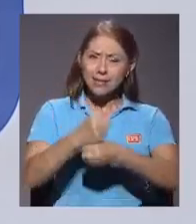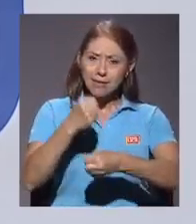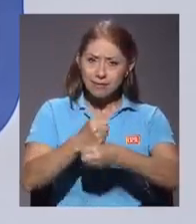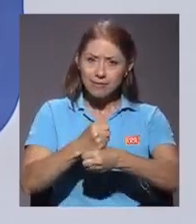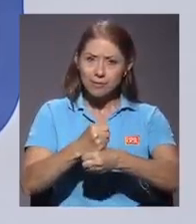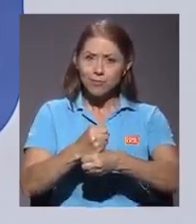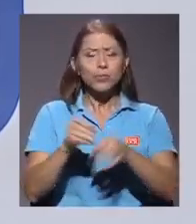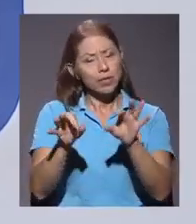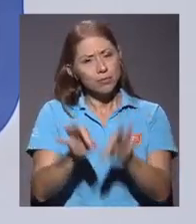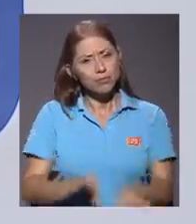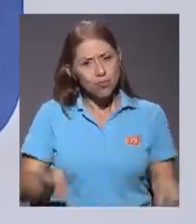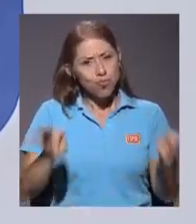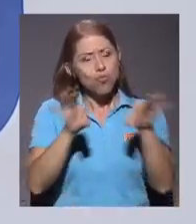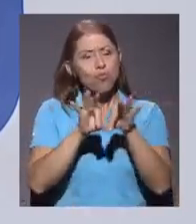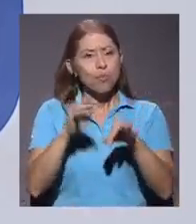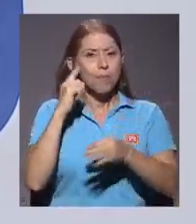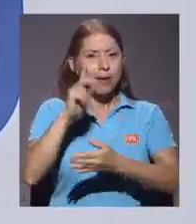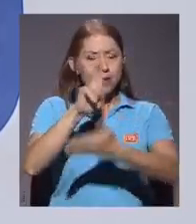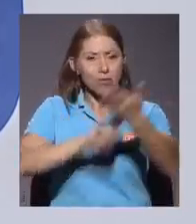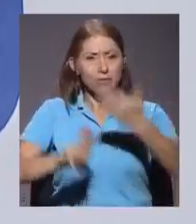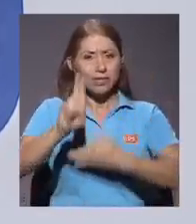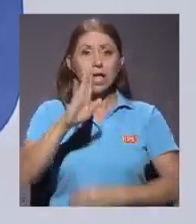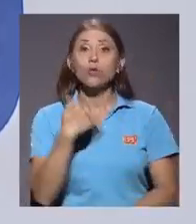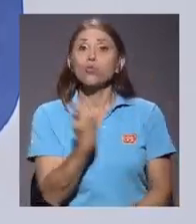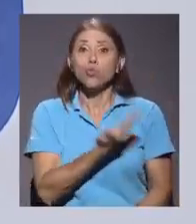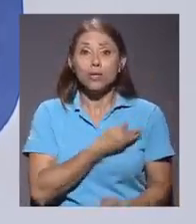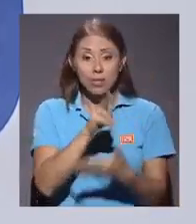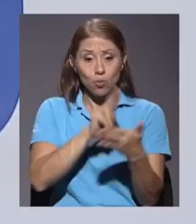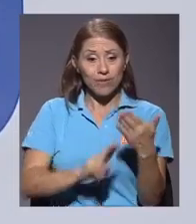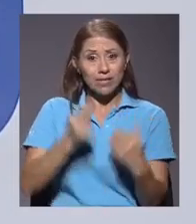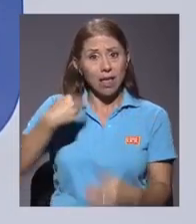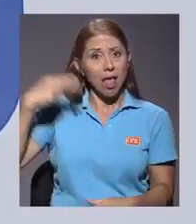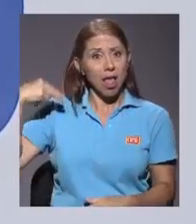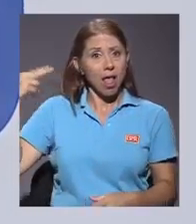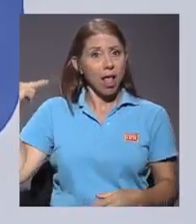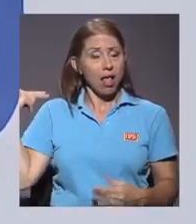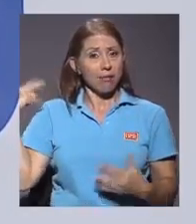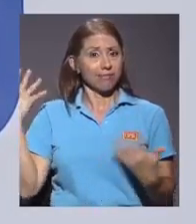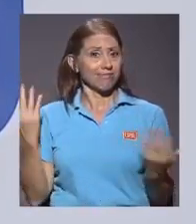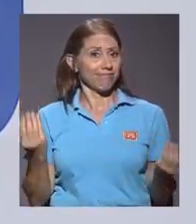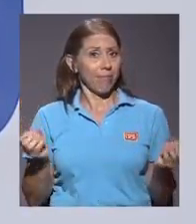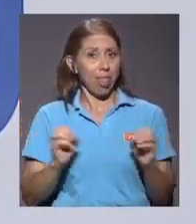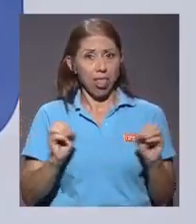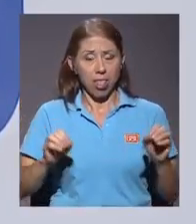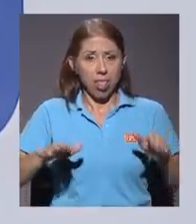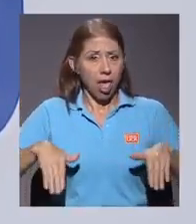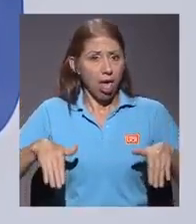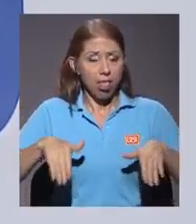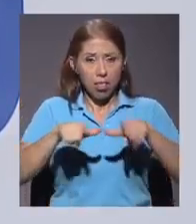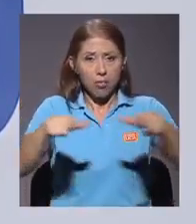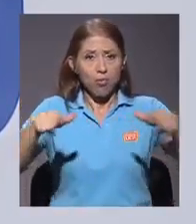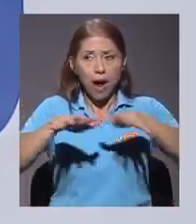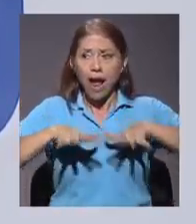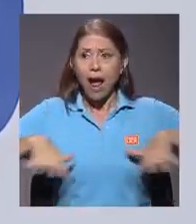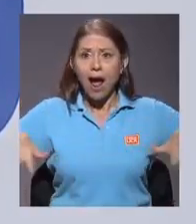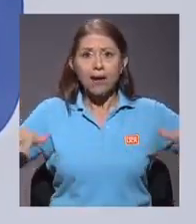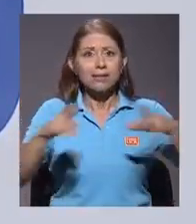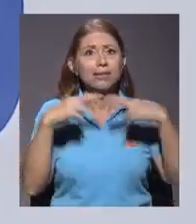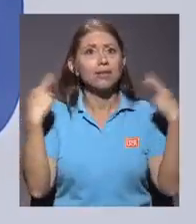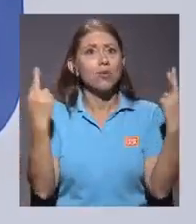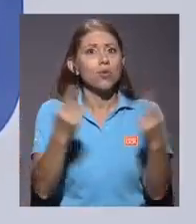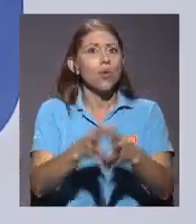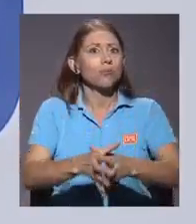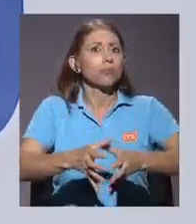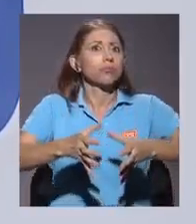para la Universidad. Nuestra Universidad históricamente no ha contado con espacios amplios de reunión, espacios con los que se